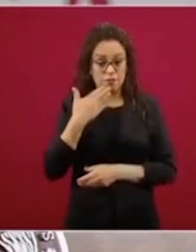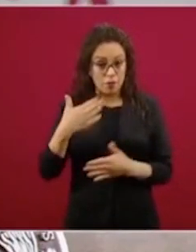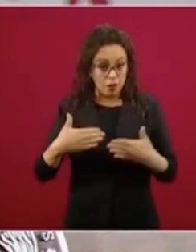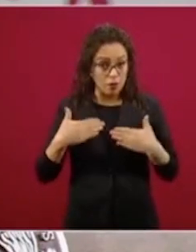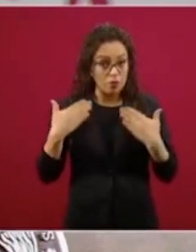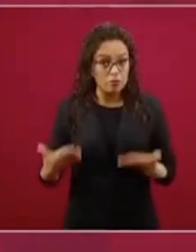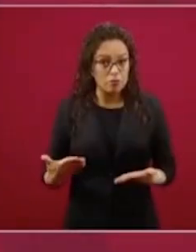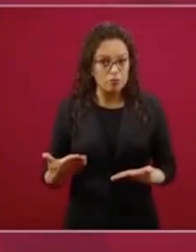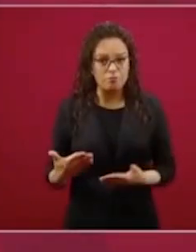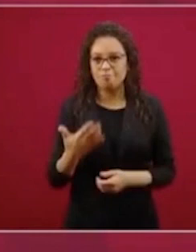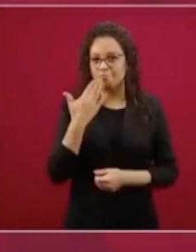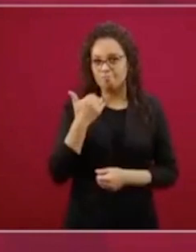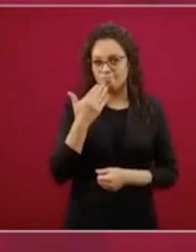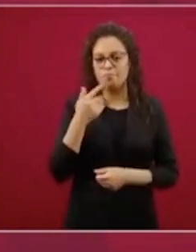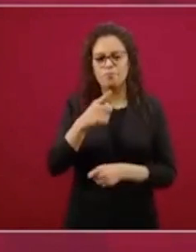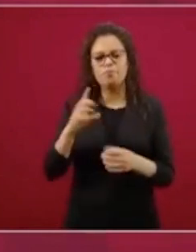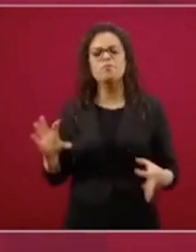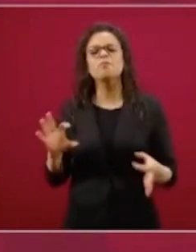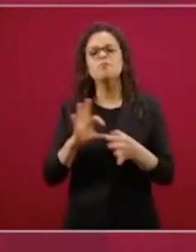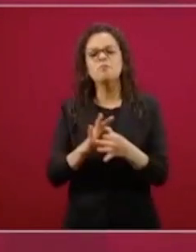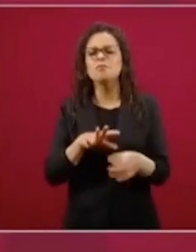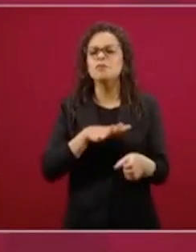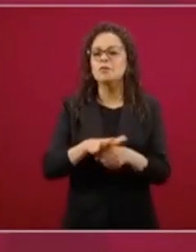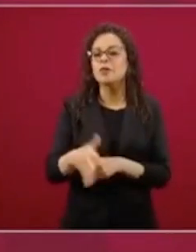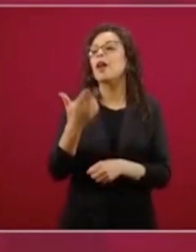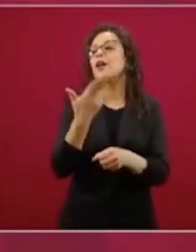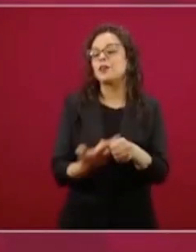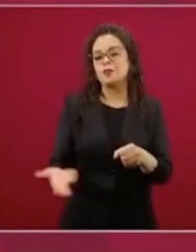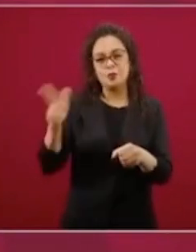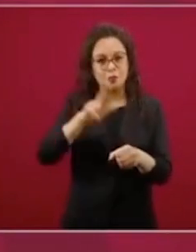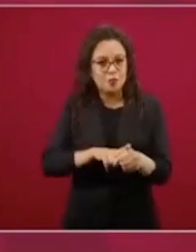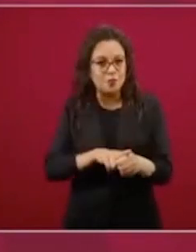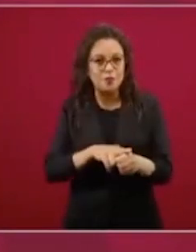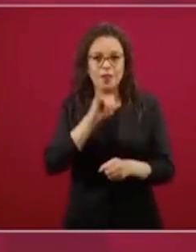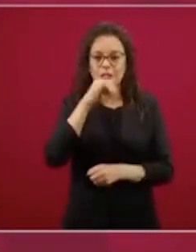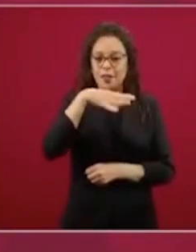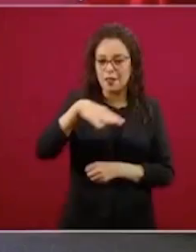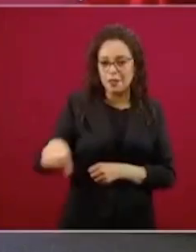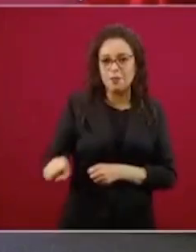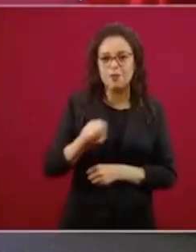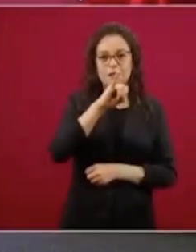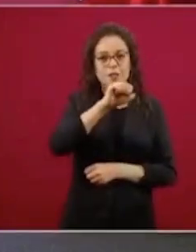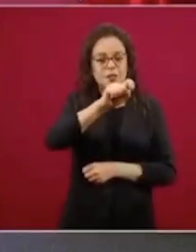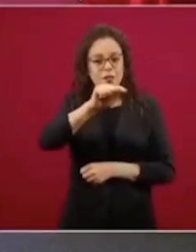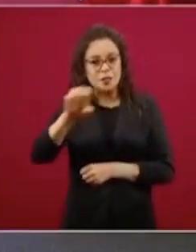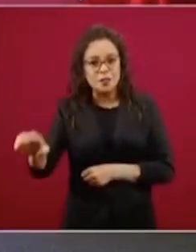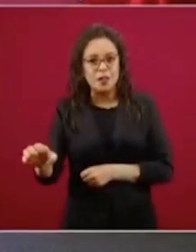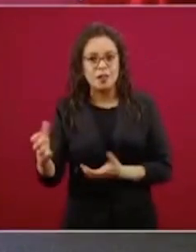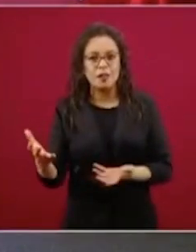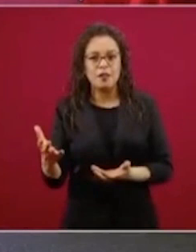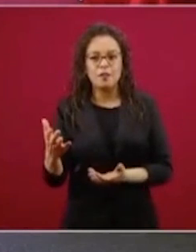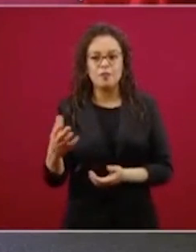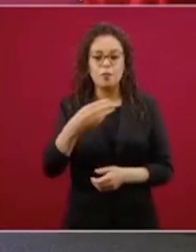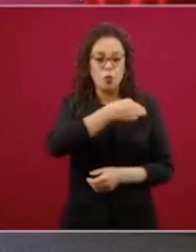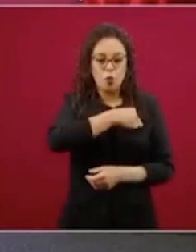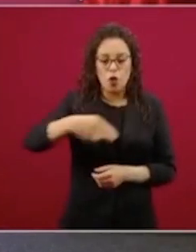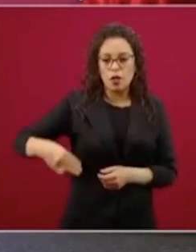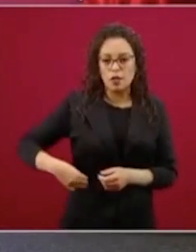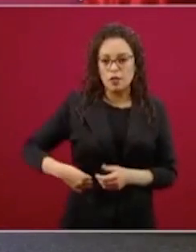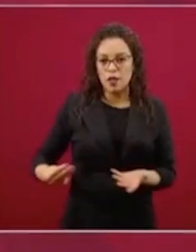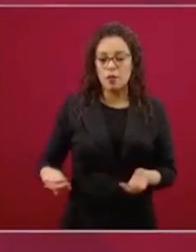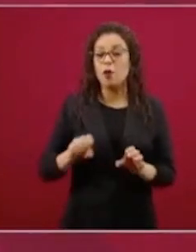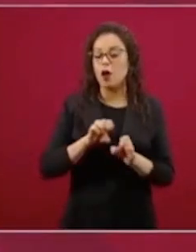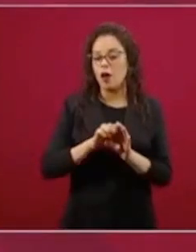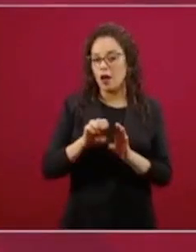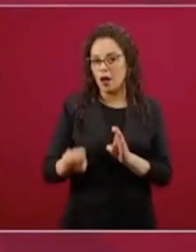hospitales del Seguro Social o del Issste en determinados municipios que son altamente vulnerables, como